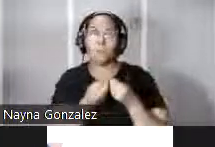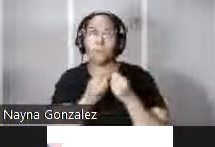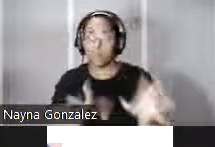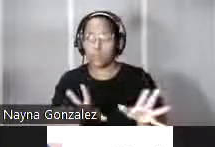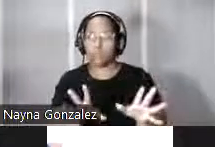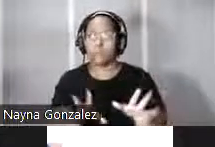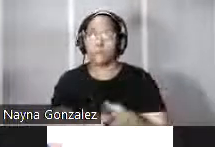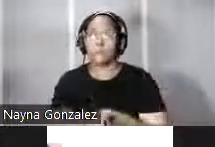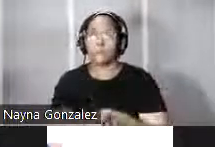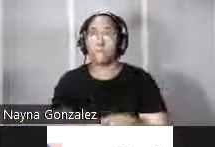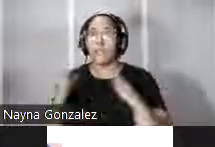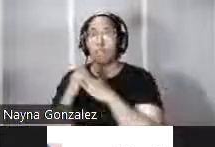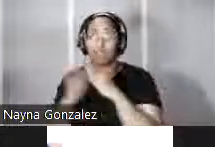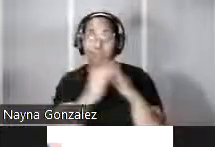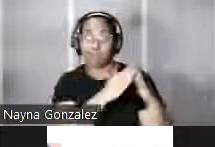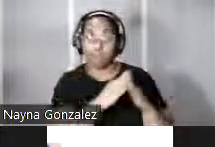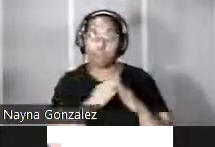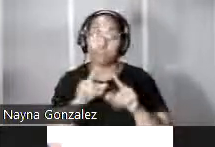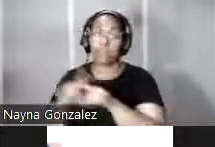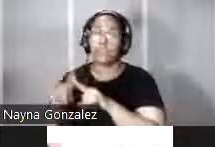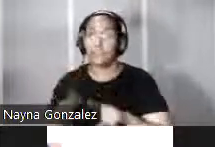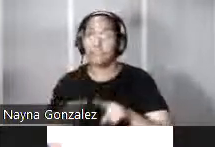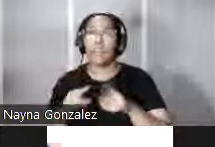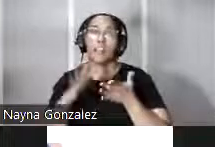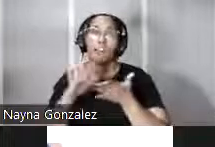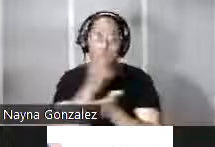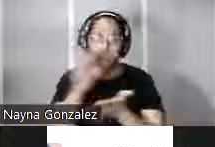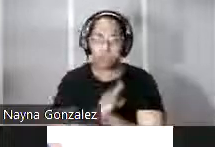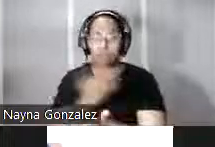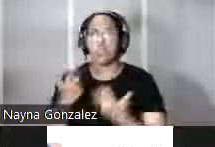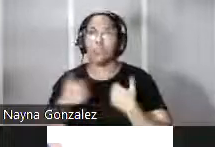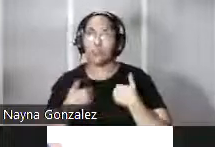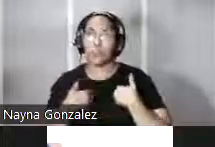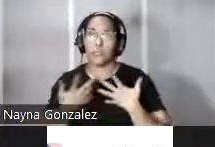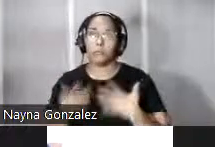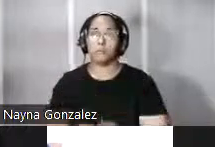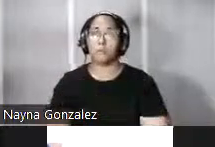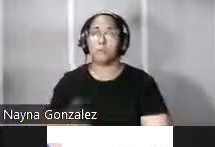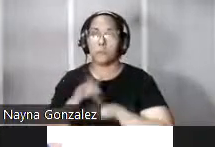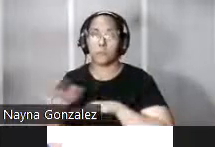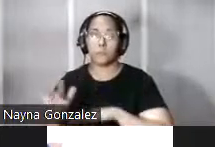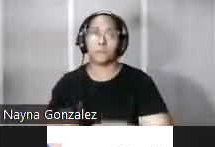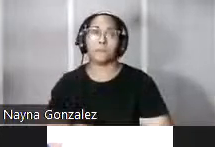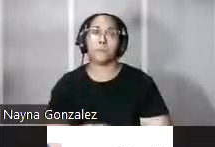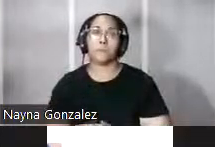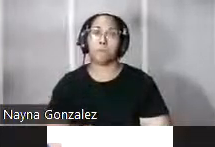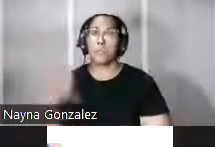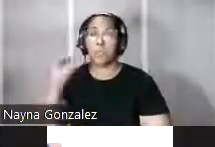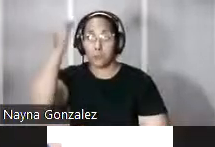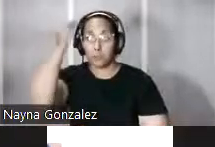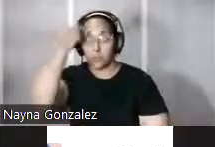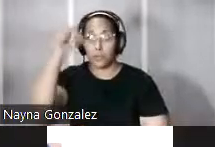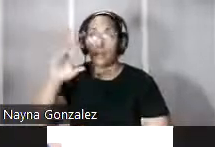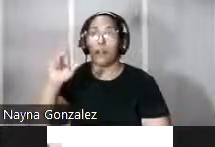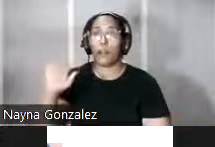de las viviendas y de algunos de los archivos que ya existían en ese momento esto hizo que el gobernador Gabriel de